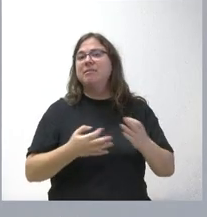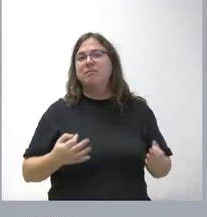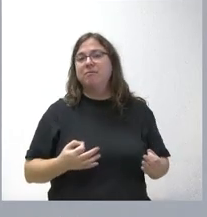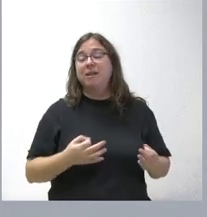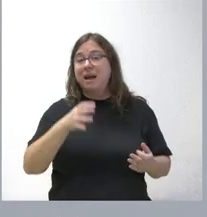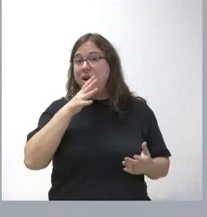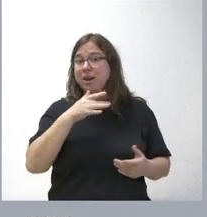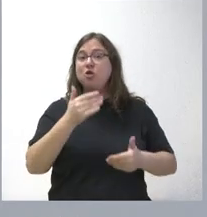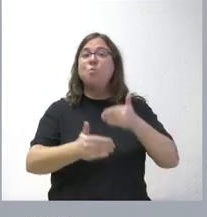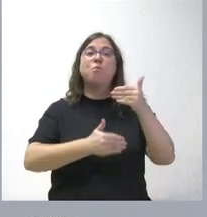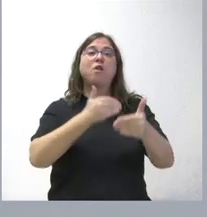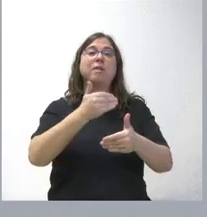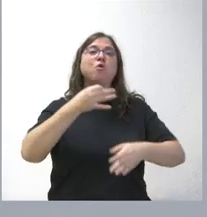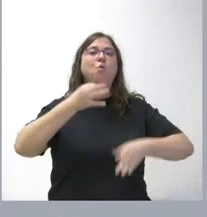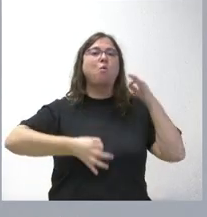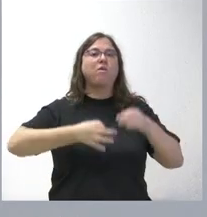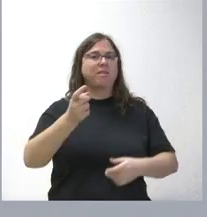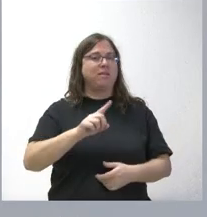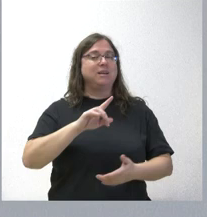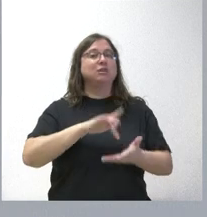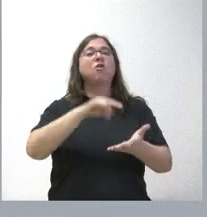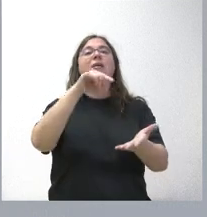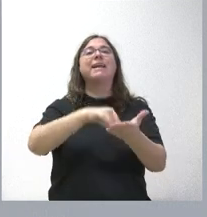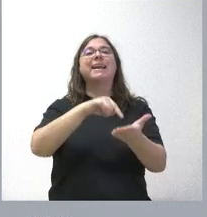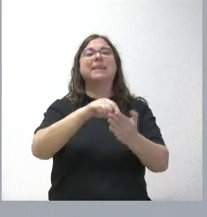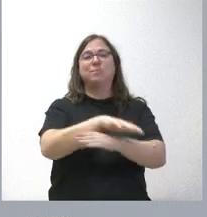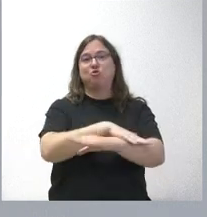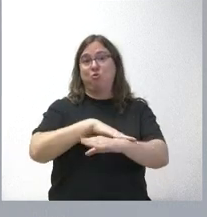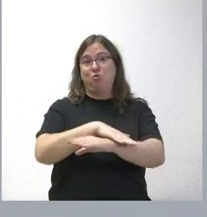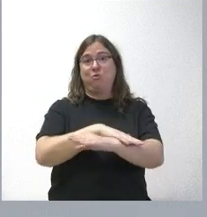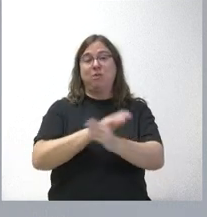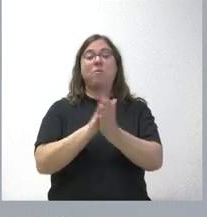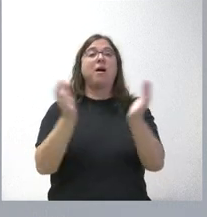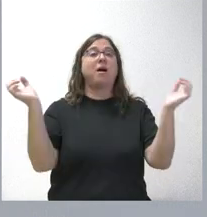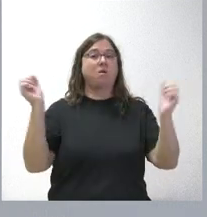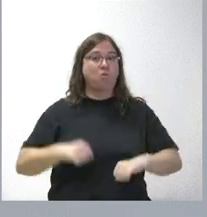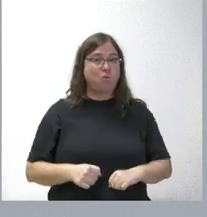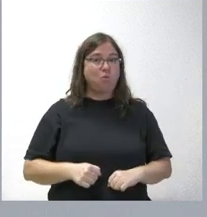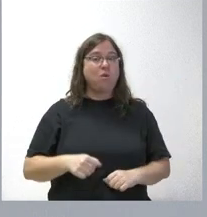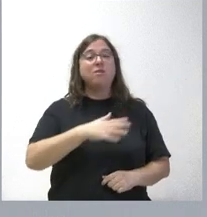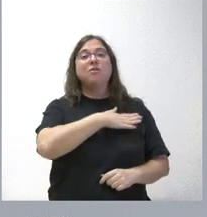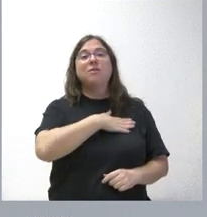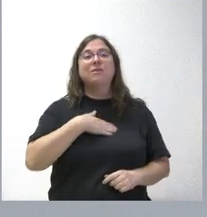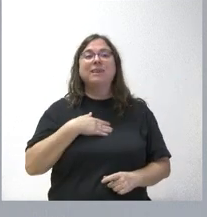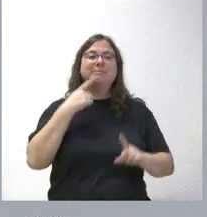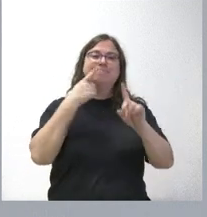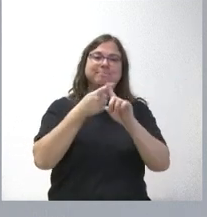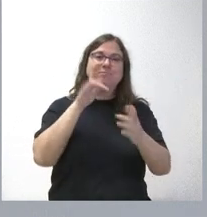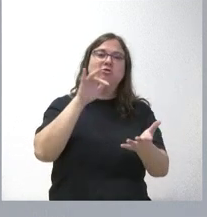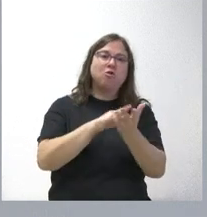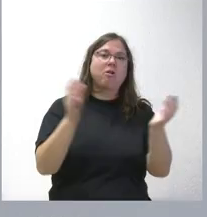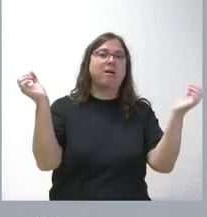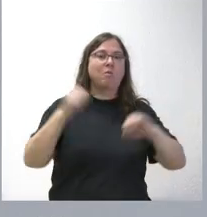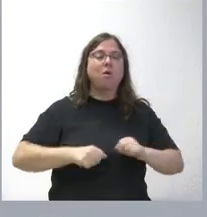este momento de un procedimiento judicial, sino de un requerimiento al Gobierno para intentar buscar un acuerdo. Nosotros vamos con la intención de que este acuerdo se produzca, que nos